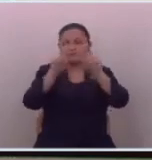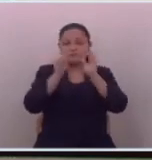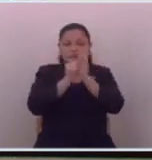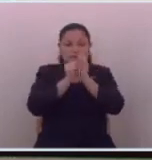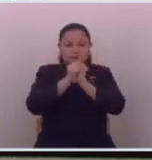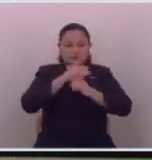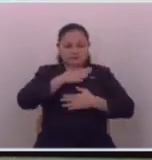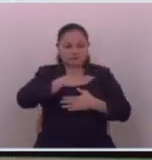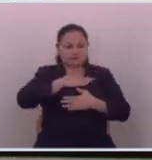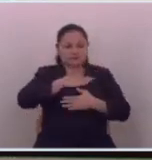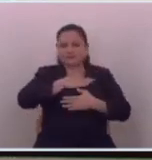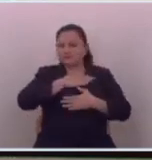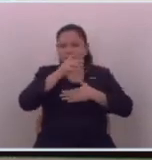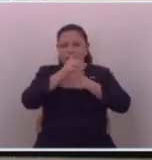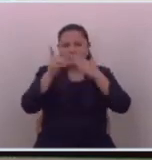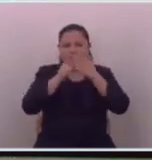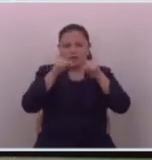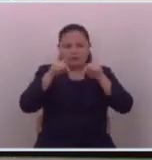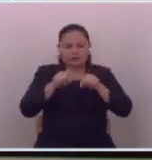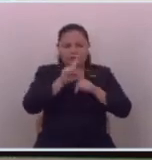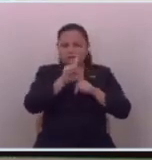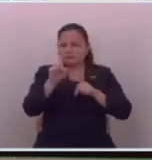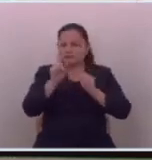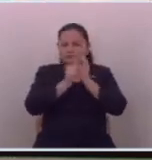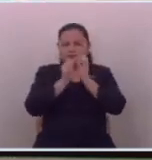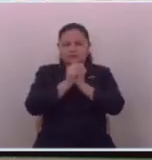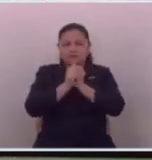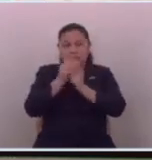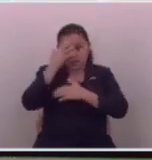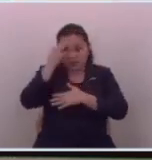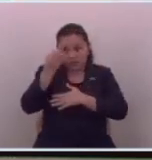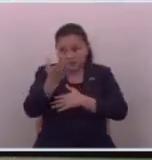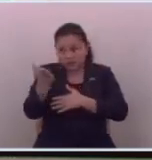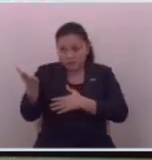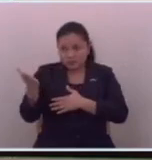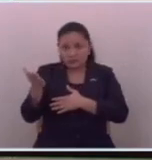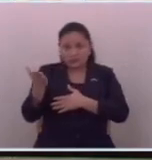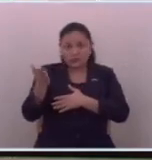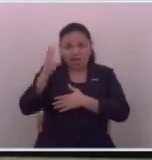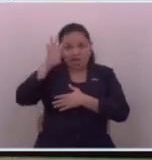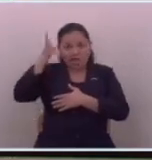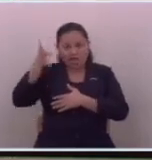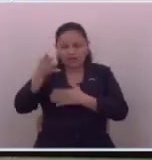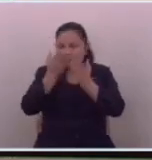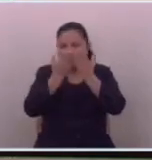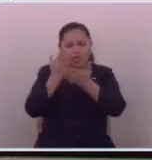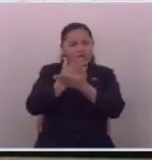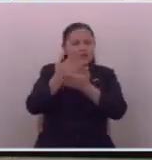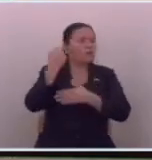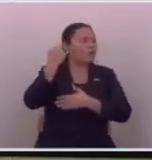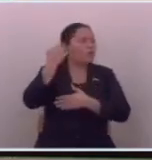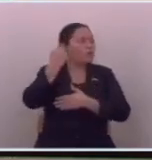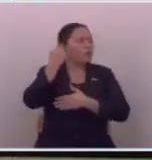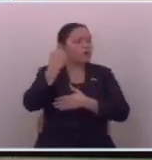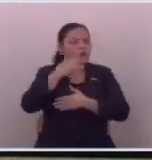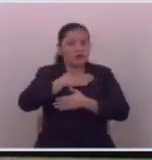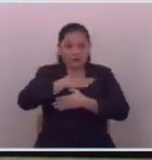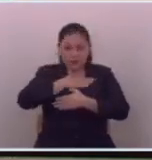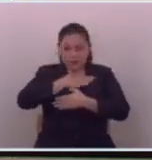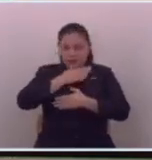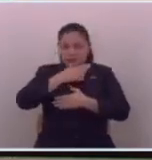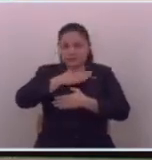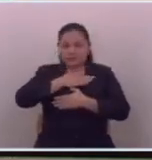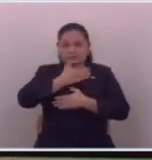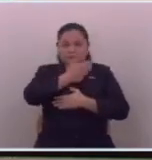problema de nosotros de los diputados que estamos aquí que nadie les crea que nadie los lea que nadie les haga caso ese no es problema